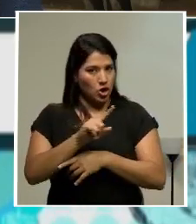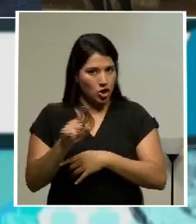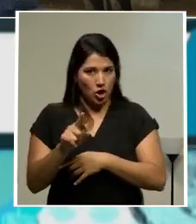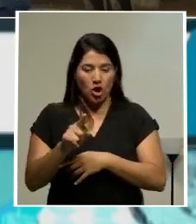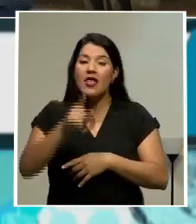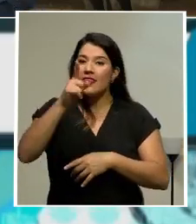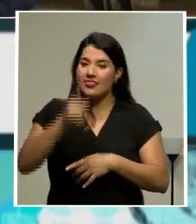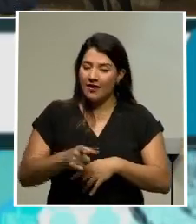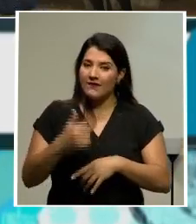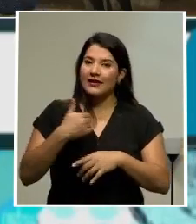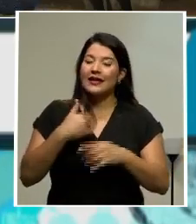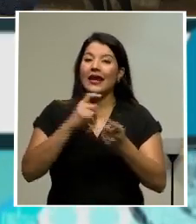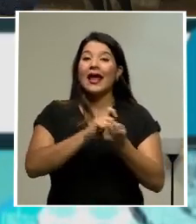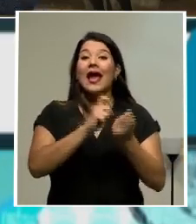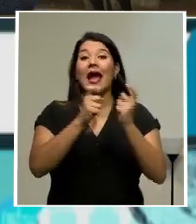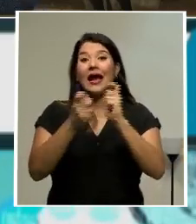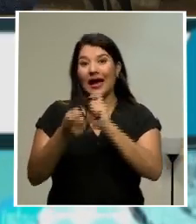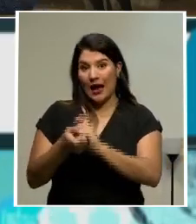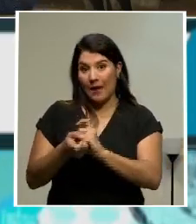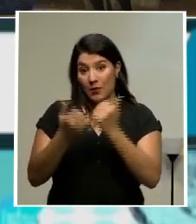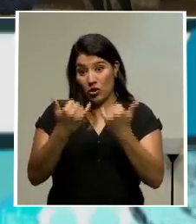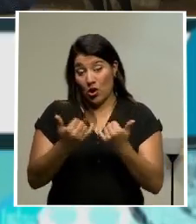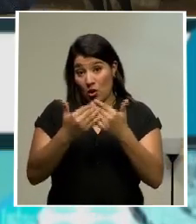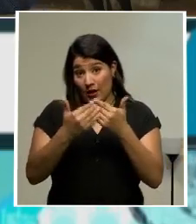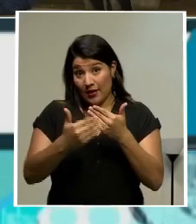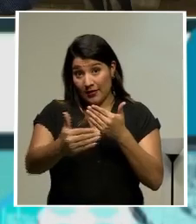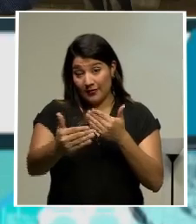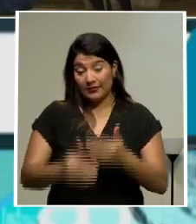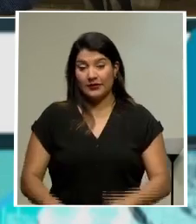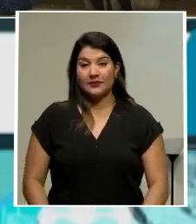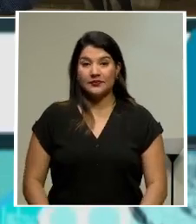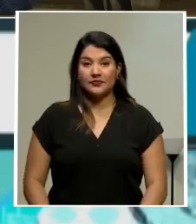modificaciones en estos días que siguen.